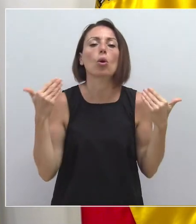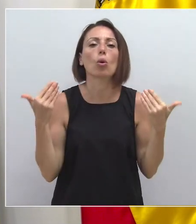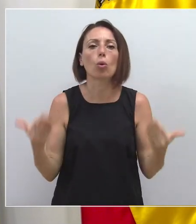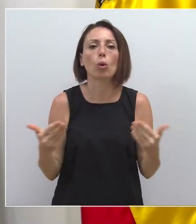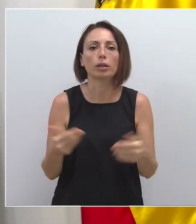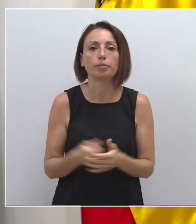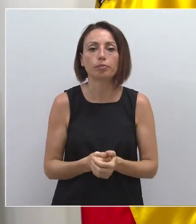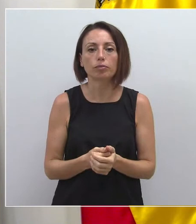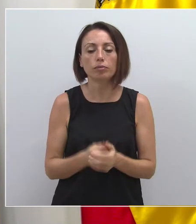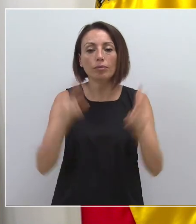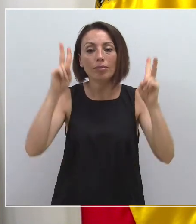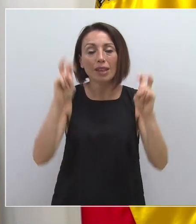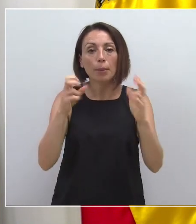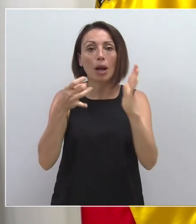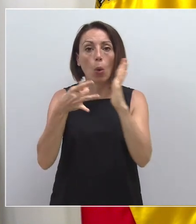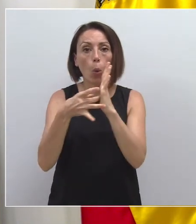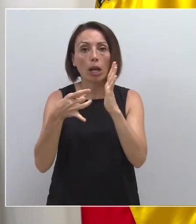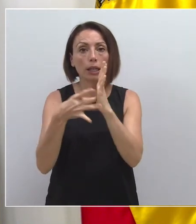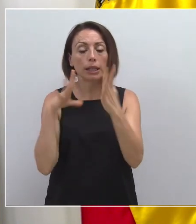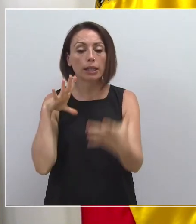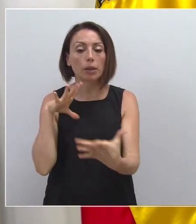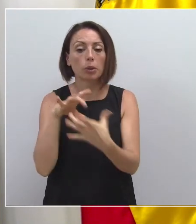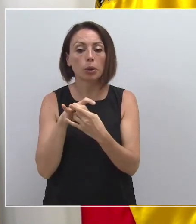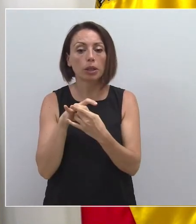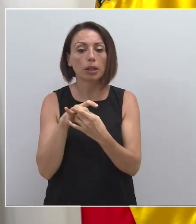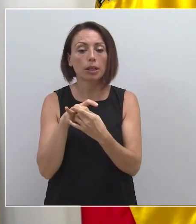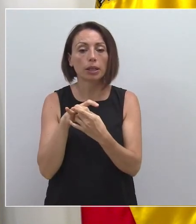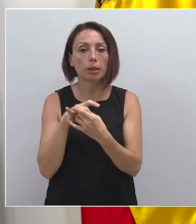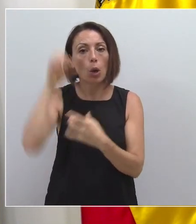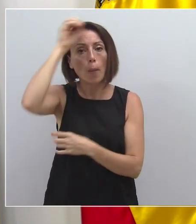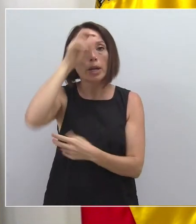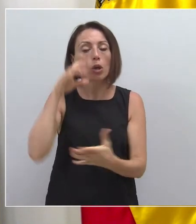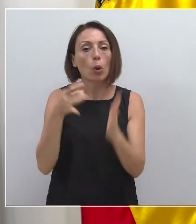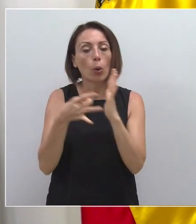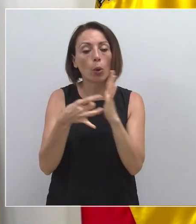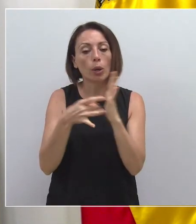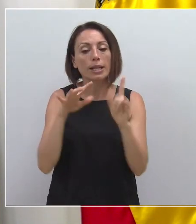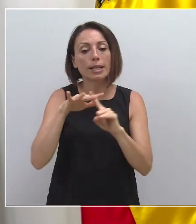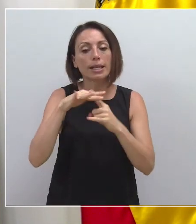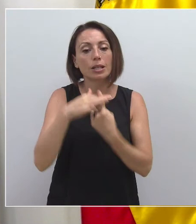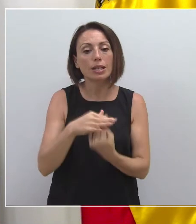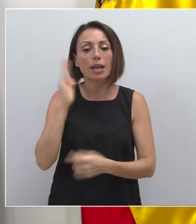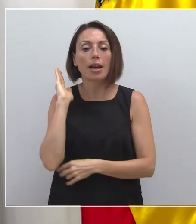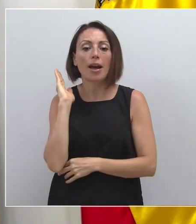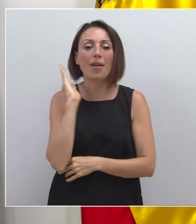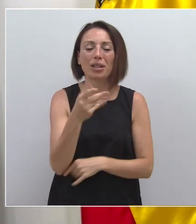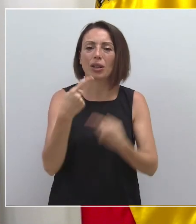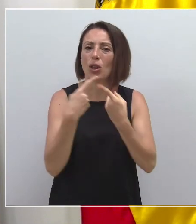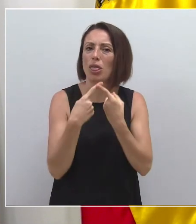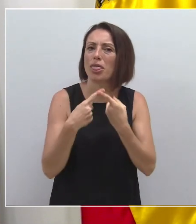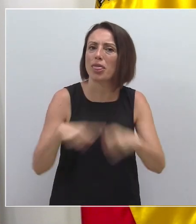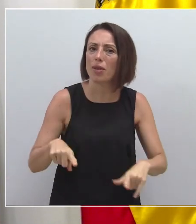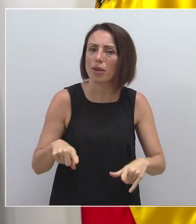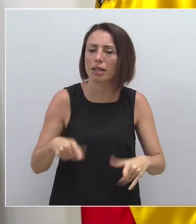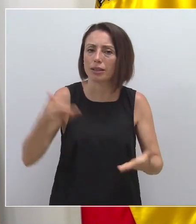Desde el punto de vista cualitativo, la situación de afectación no es igual en